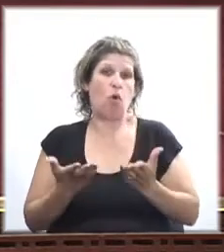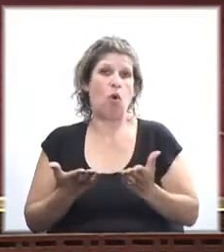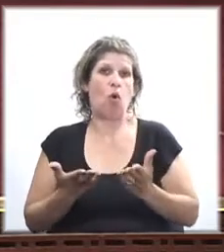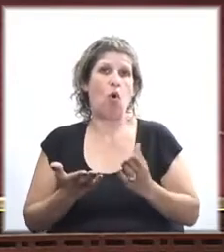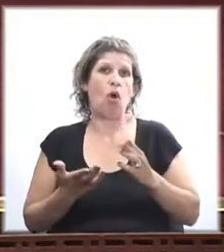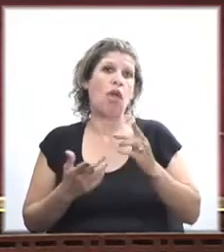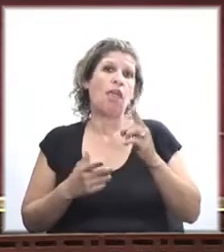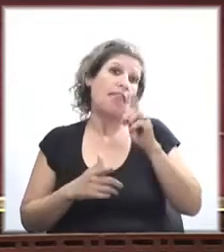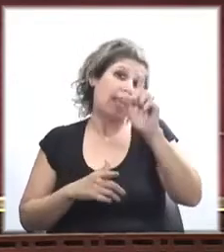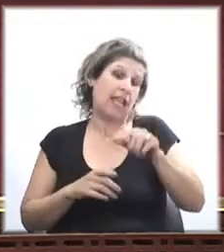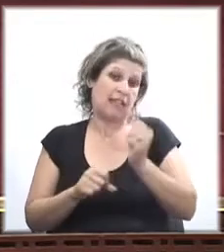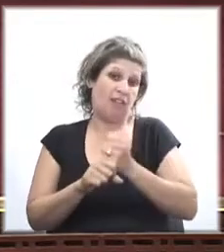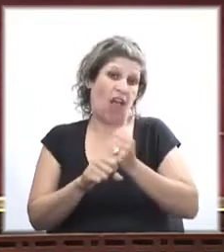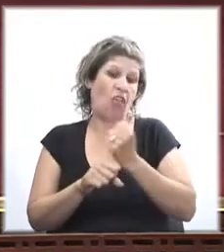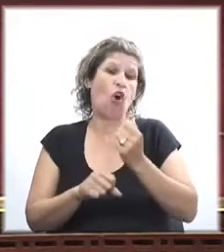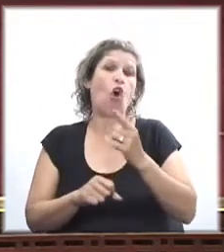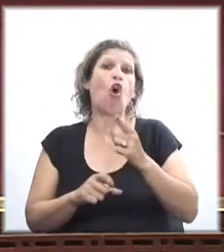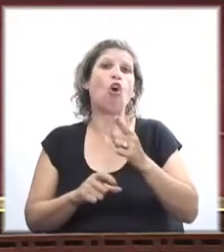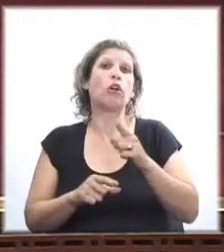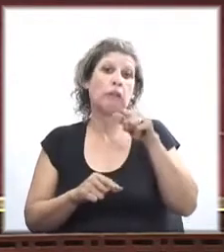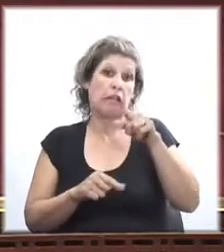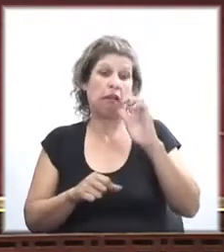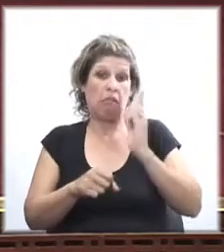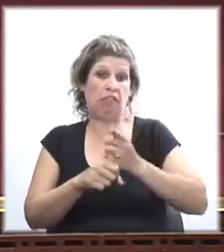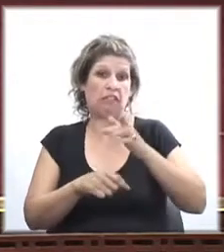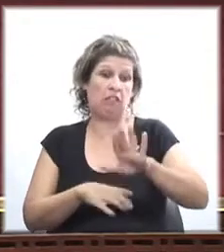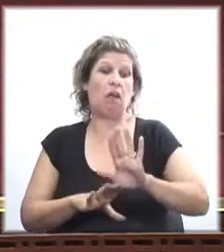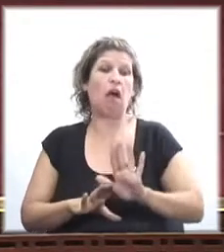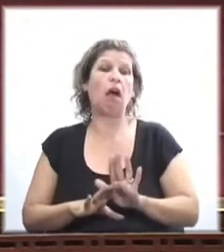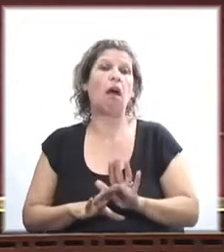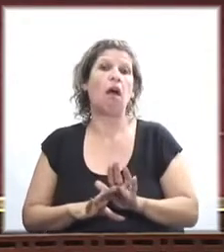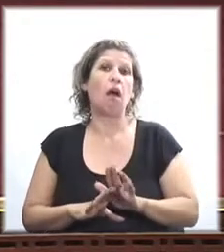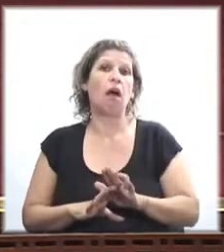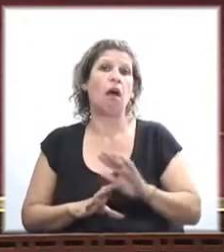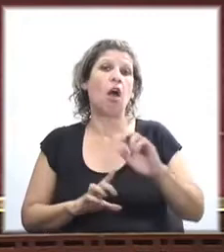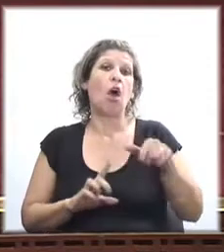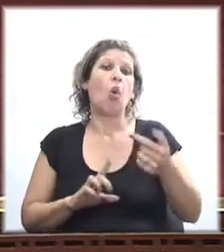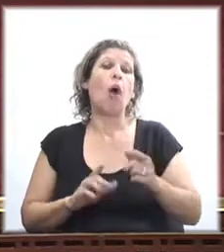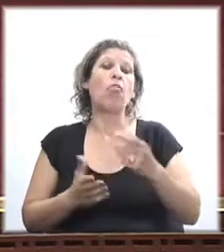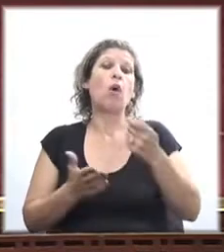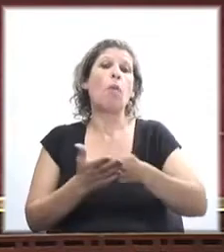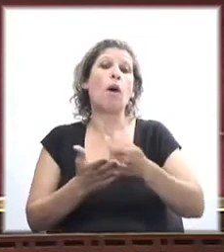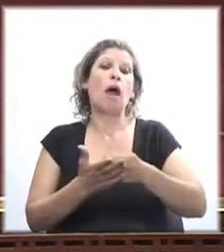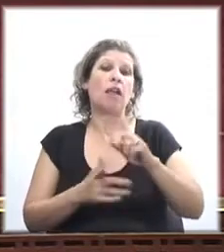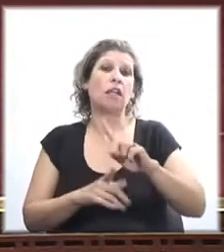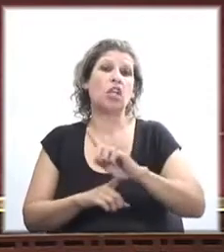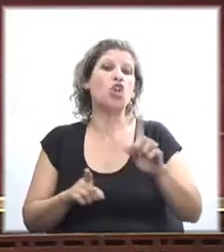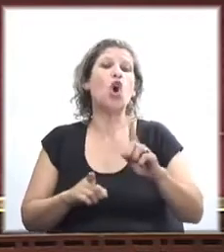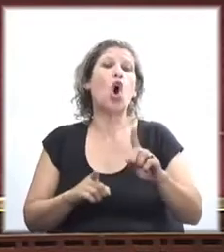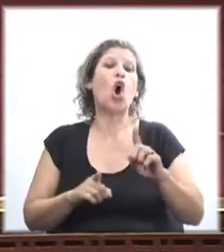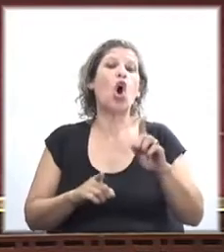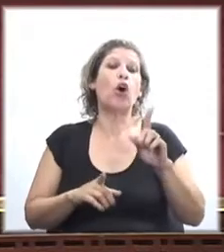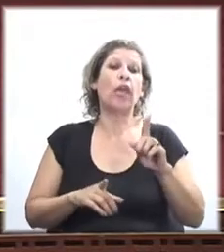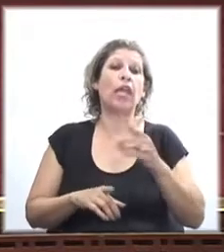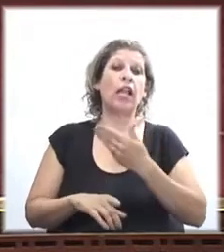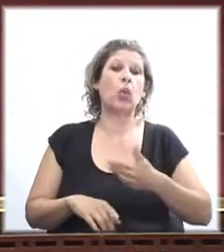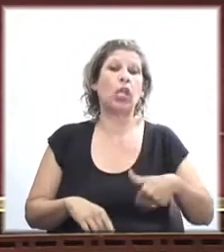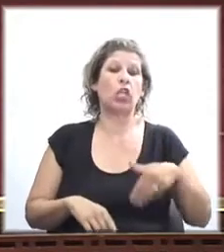trabajador sea quien decida cuando va a pagar y no sea el empleador un agente